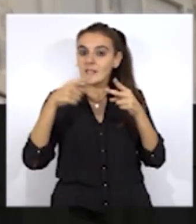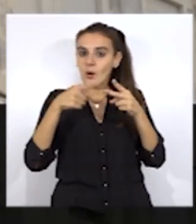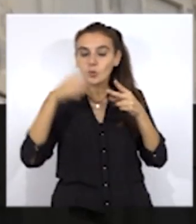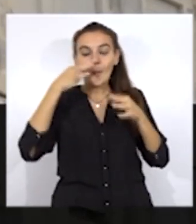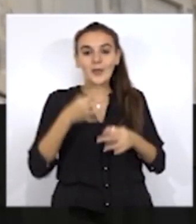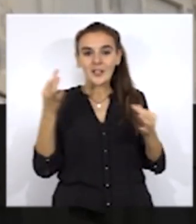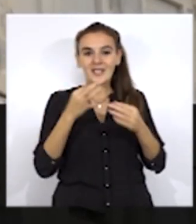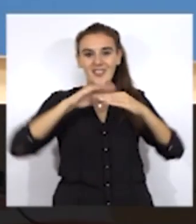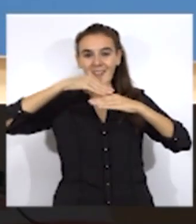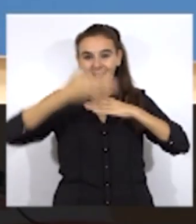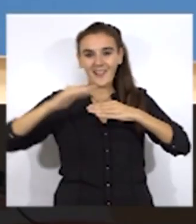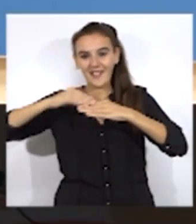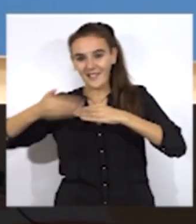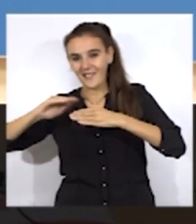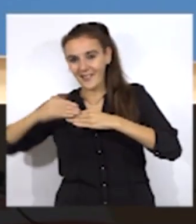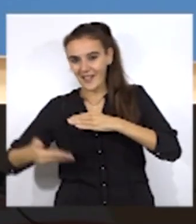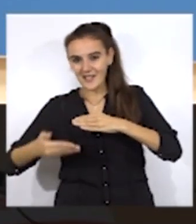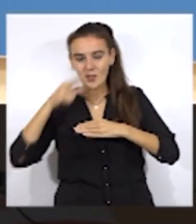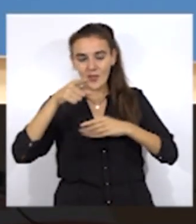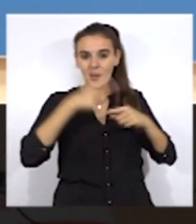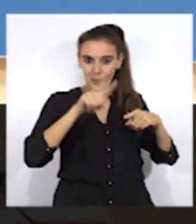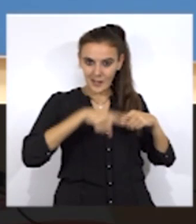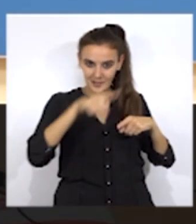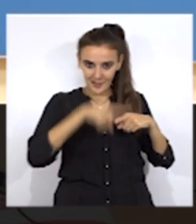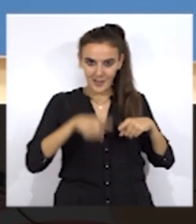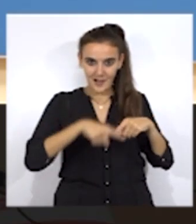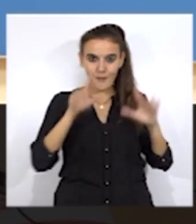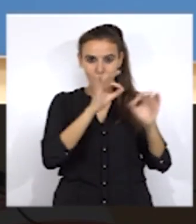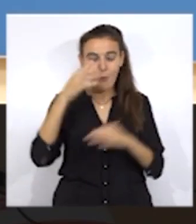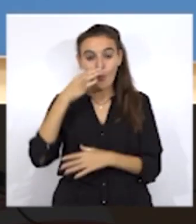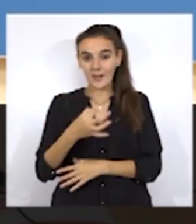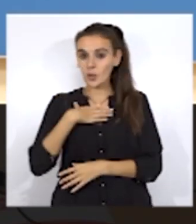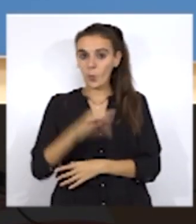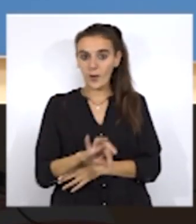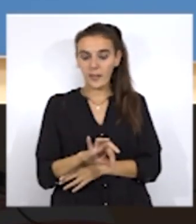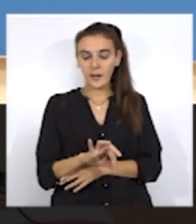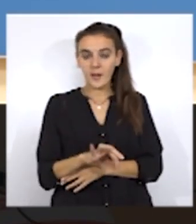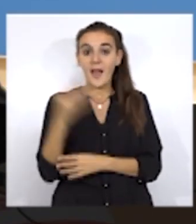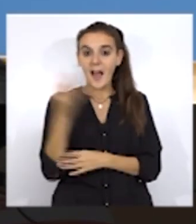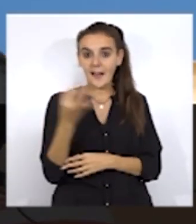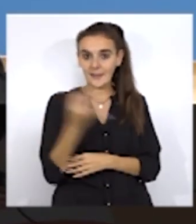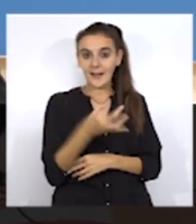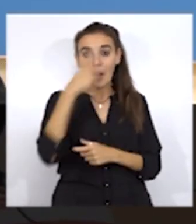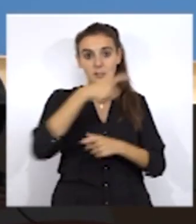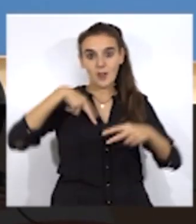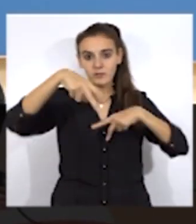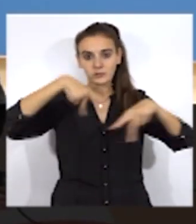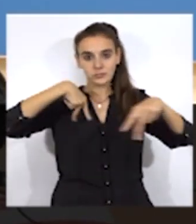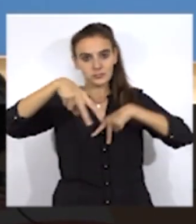materiales que pueden suponer un peligro para los viandantes del entorno.